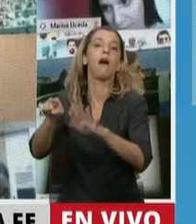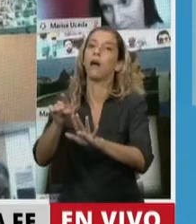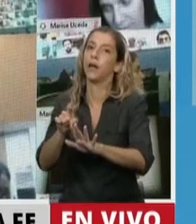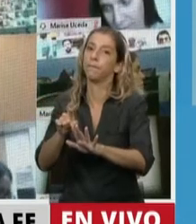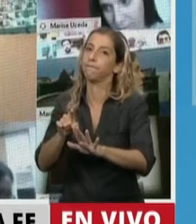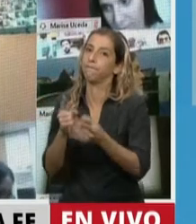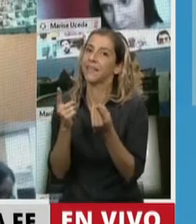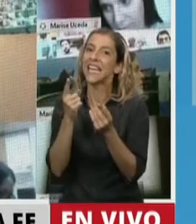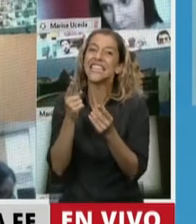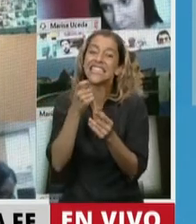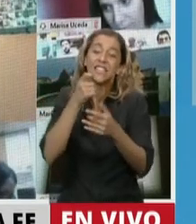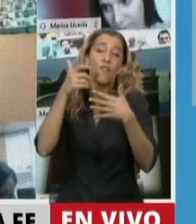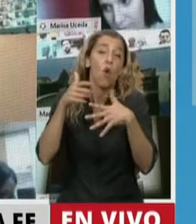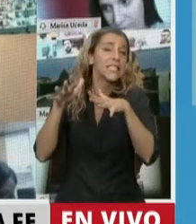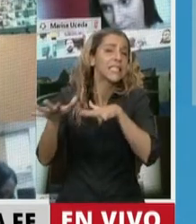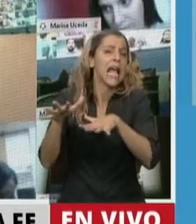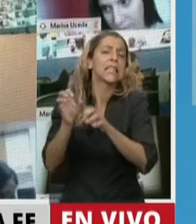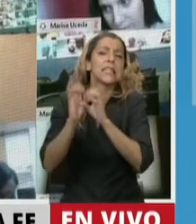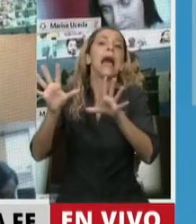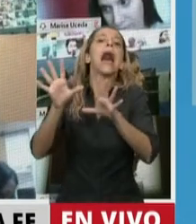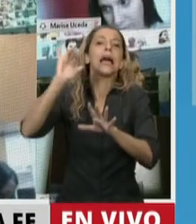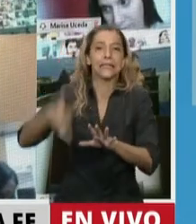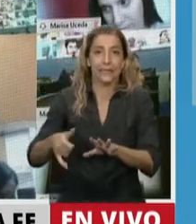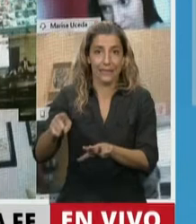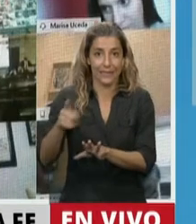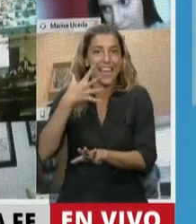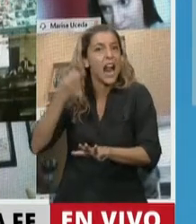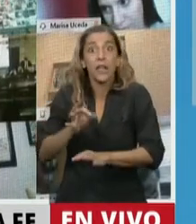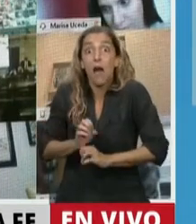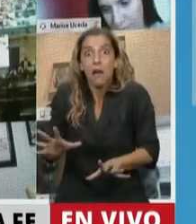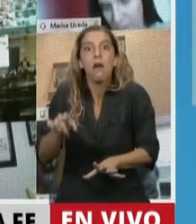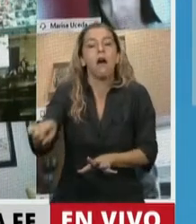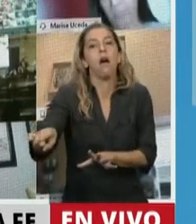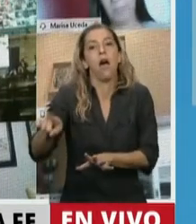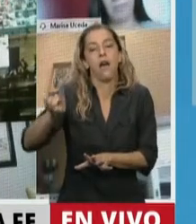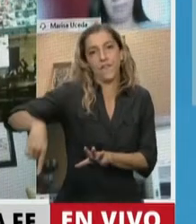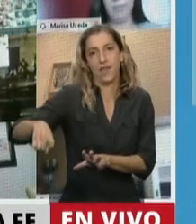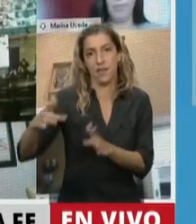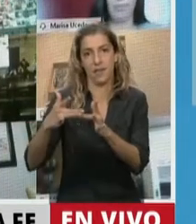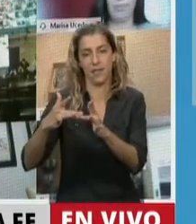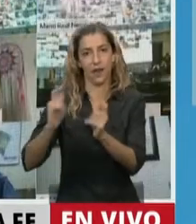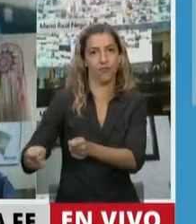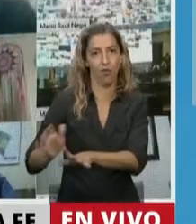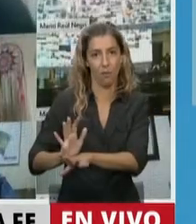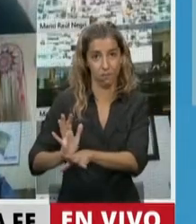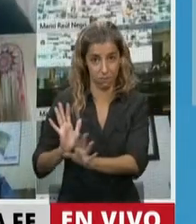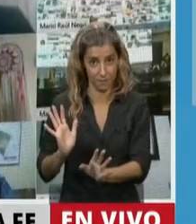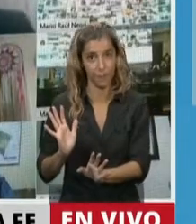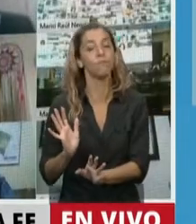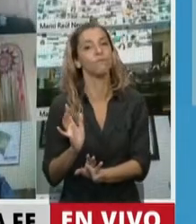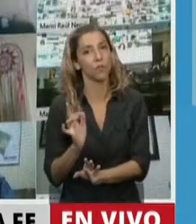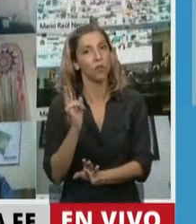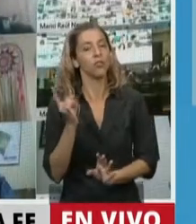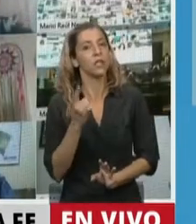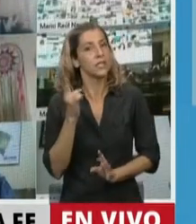Y en todo caso, las nuevas conectividades en los campos educativos tienen que formar parte de este proceso que yo reivindico